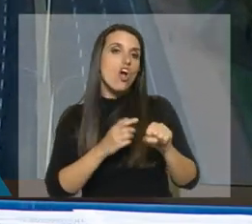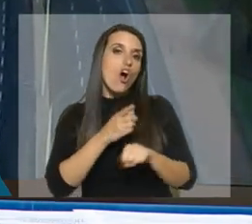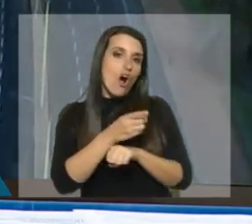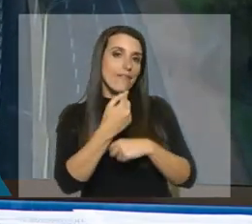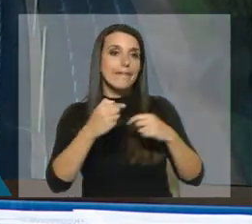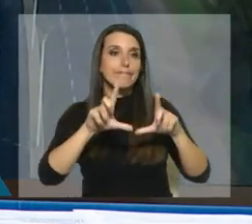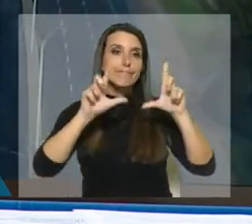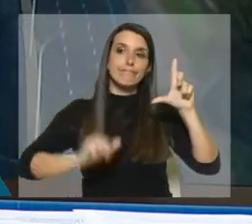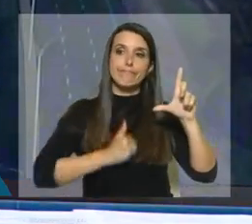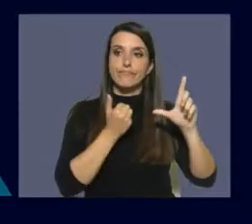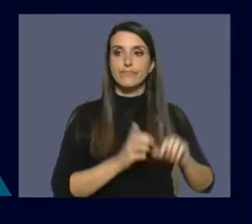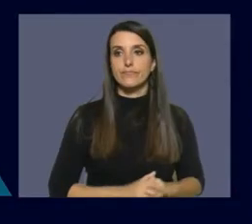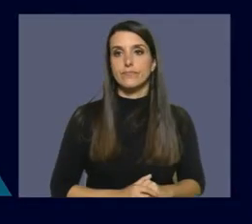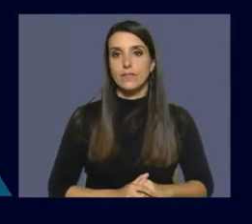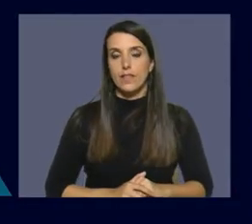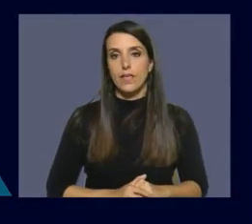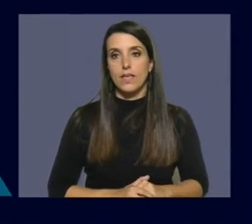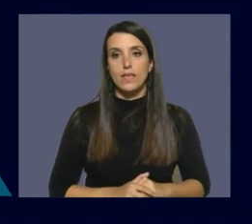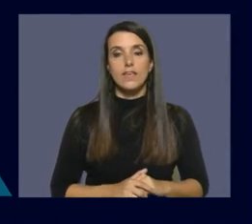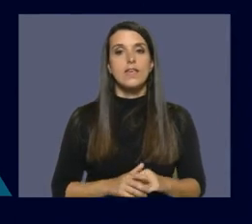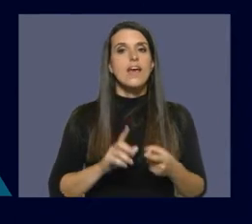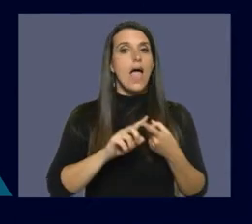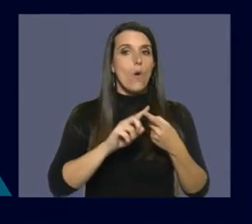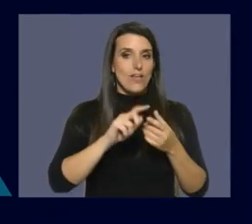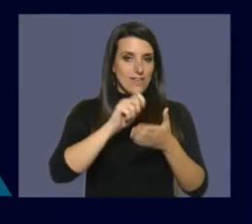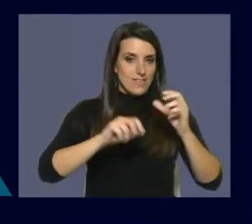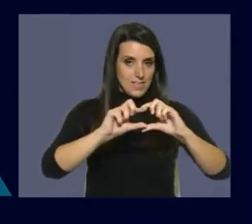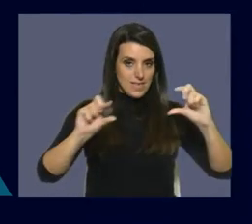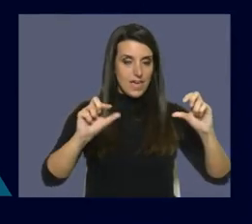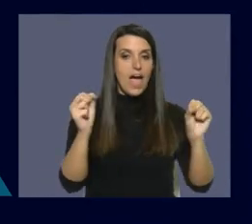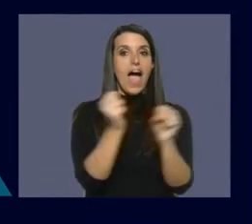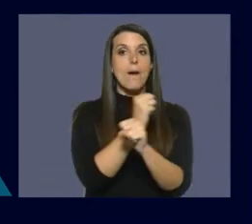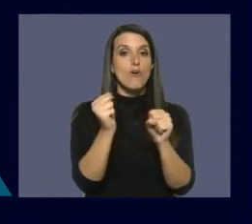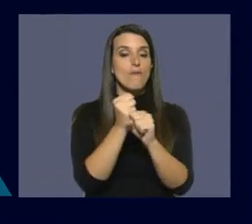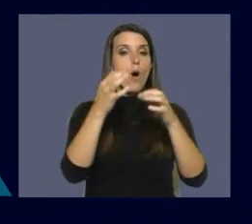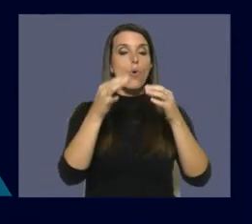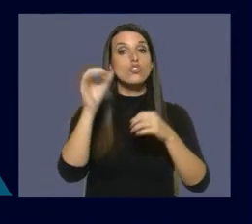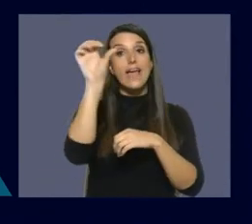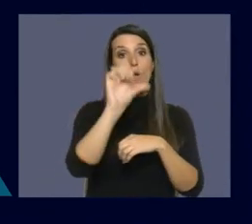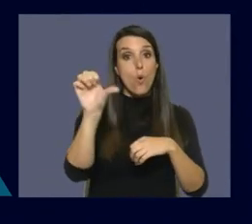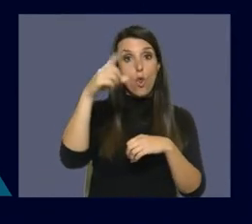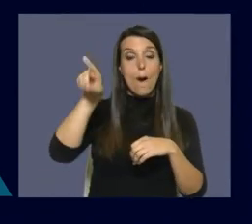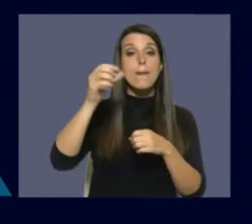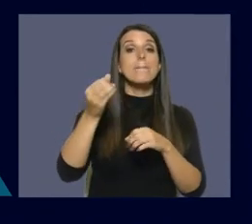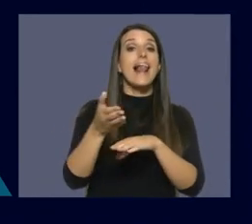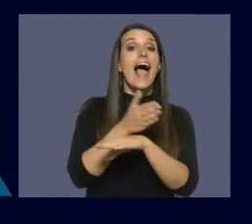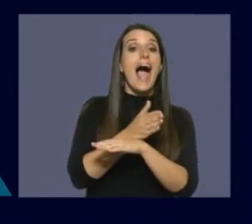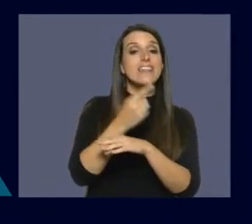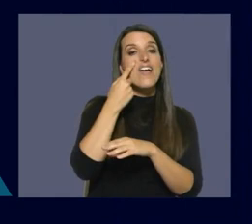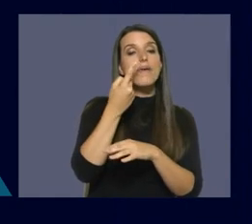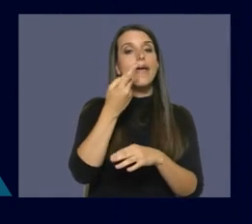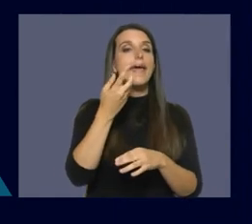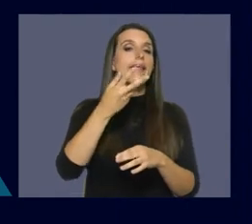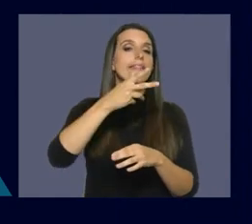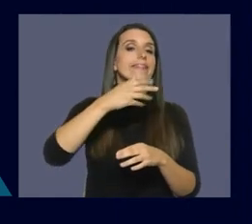ciberdelitos. El convenio de Budapest fue aprobado en el seno del Consejo de Europa para prevenir y perseguir actos delictivos